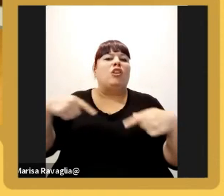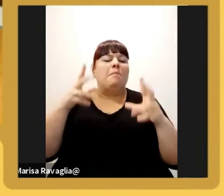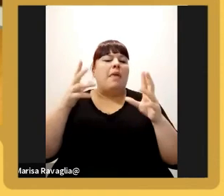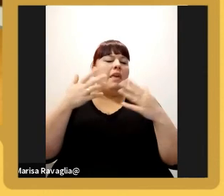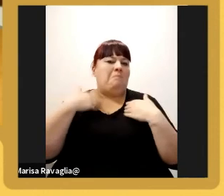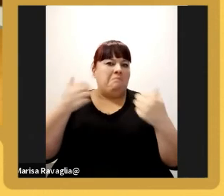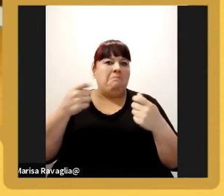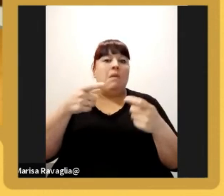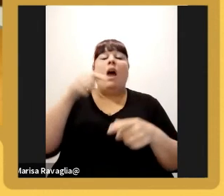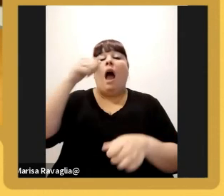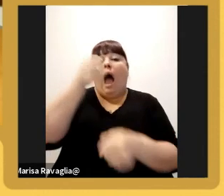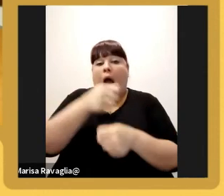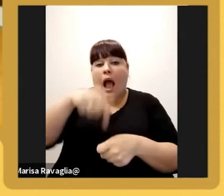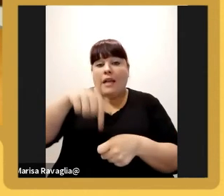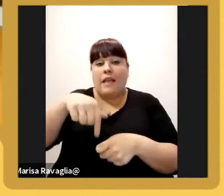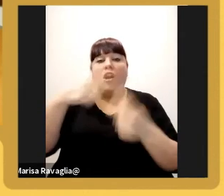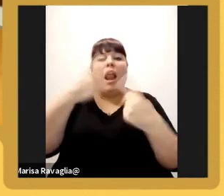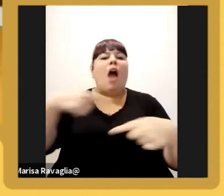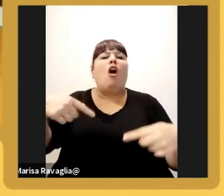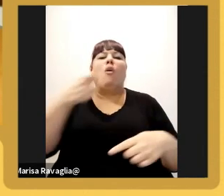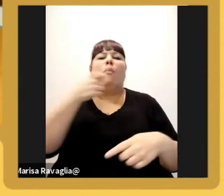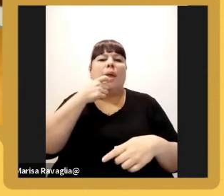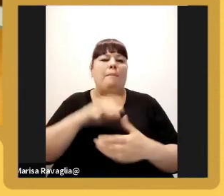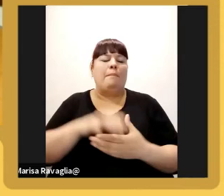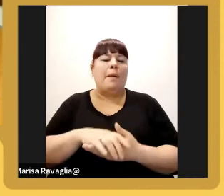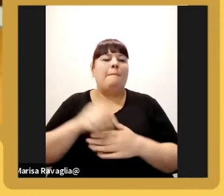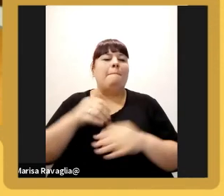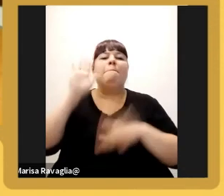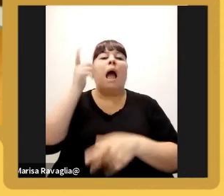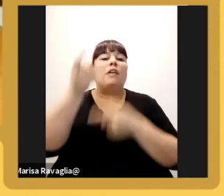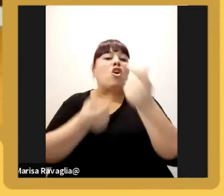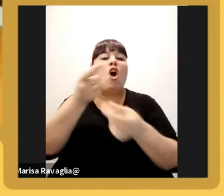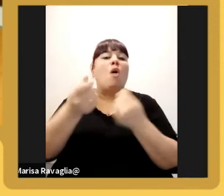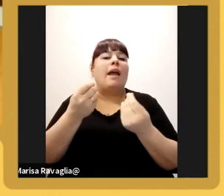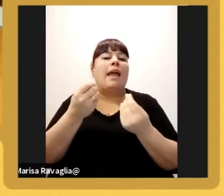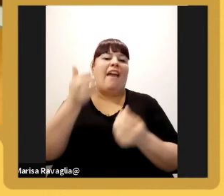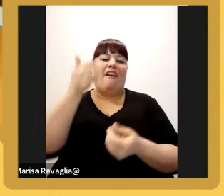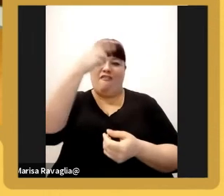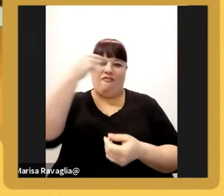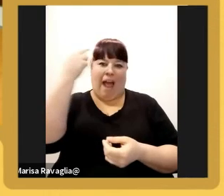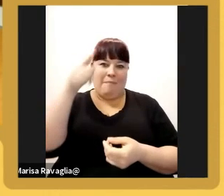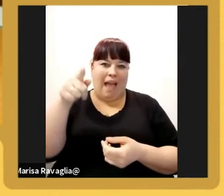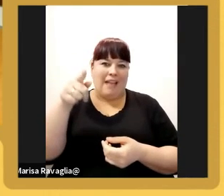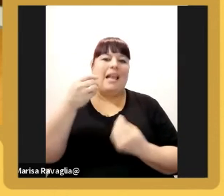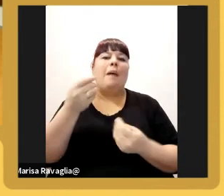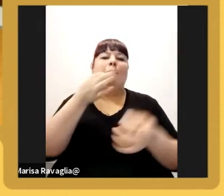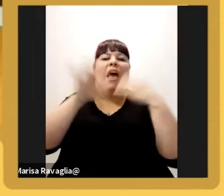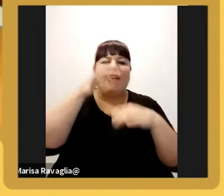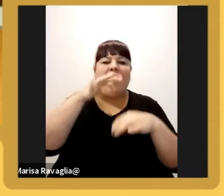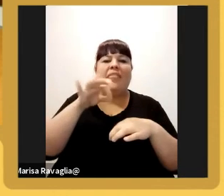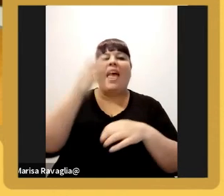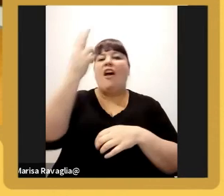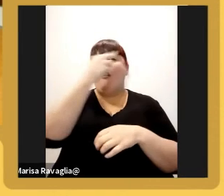hasta ahora productos donde más demanda tiene que son las farmacias y para comercializar en farmacias